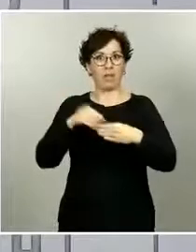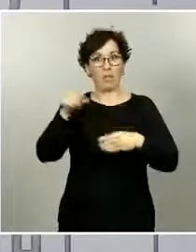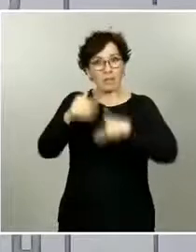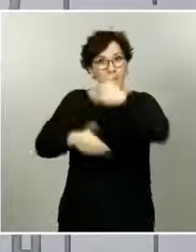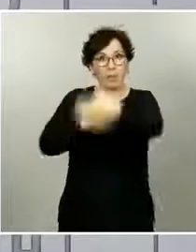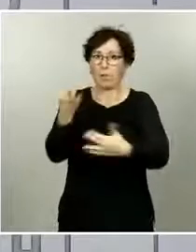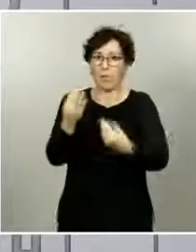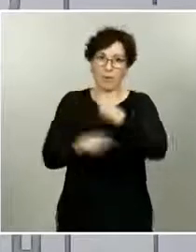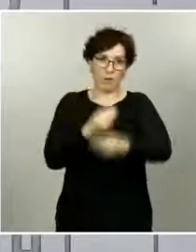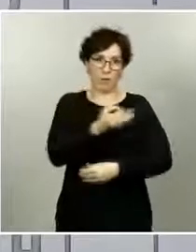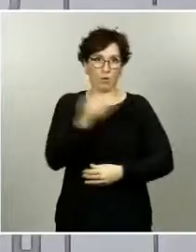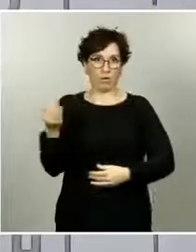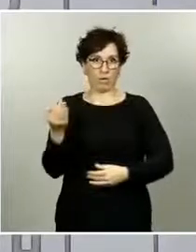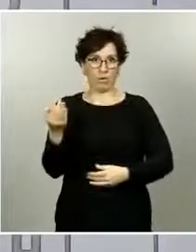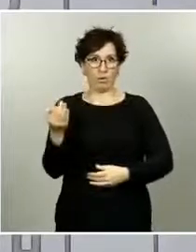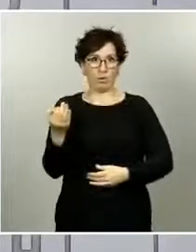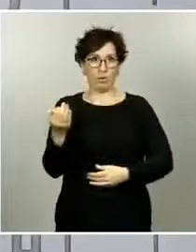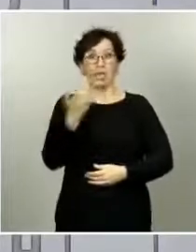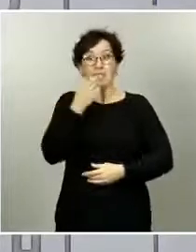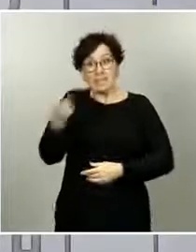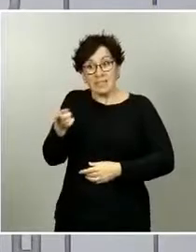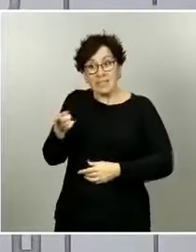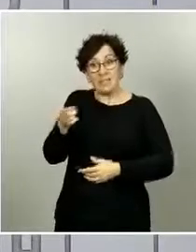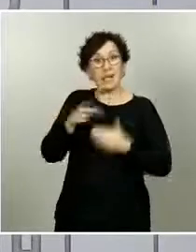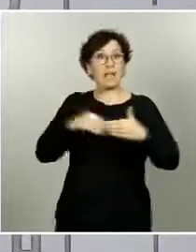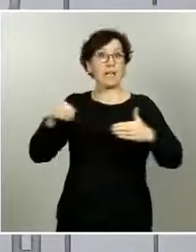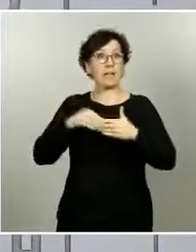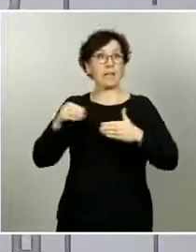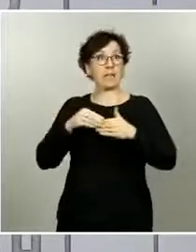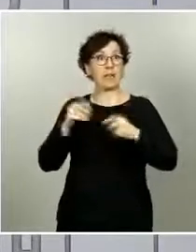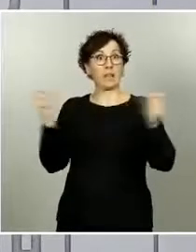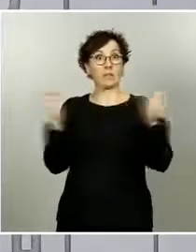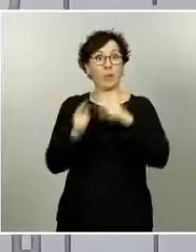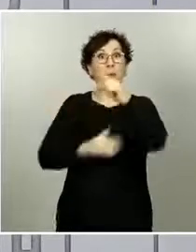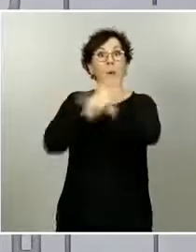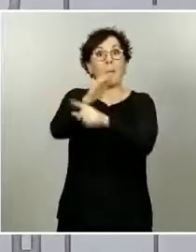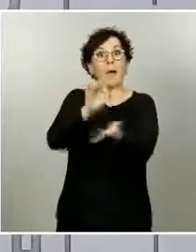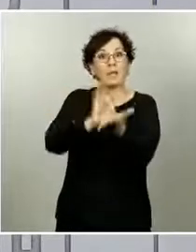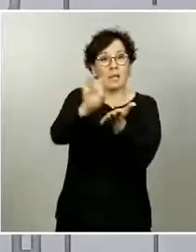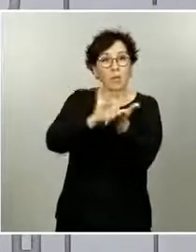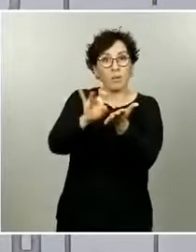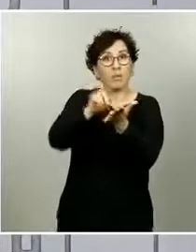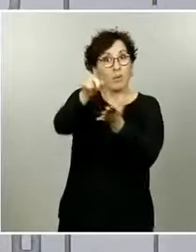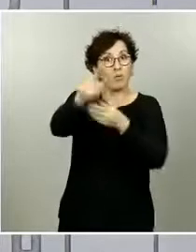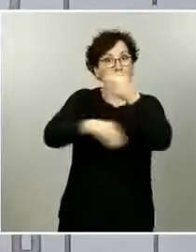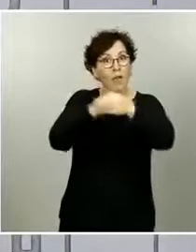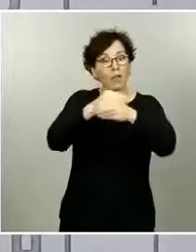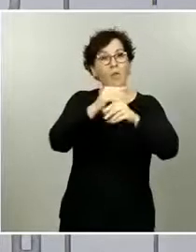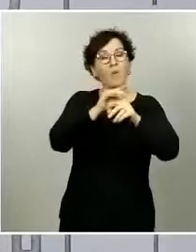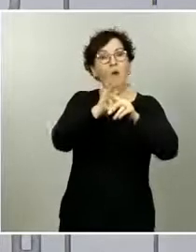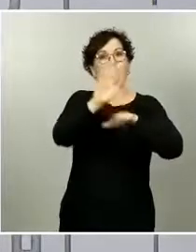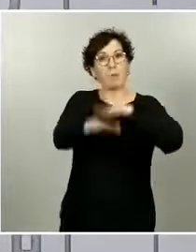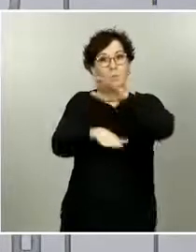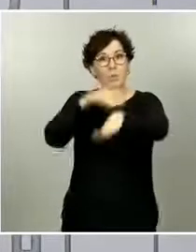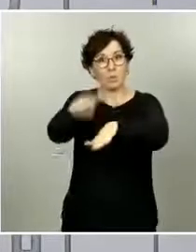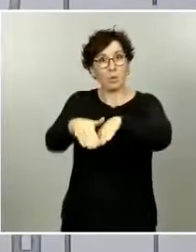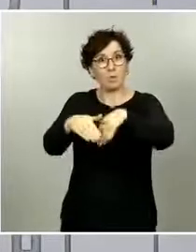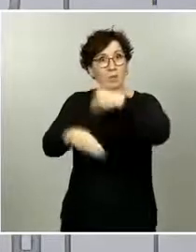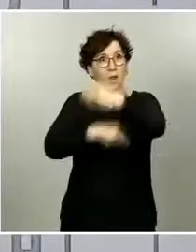sencilla y además implicaría una toma a cargo de estos pacientes y eso se debe hacer correctamente. Si los servicios donde van a hacerse las